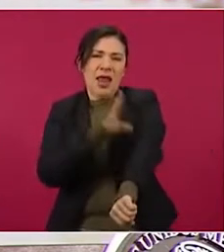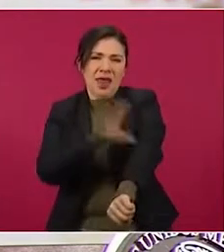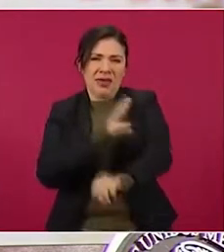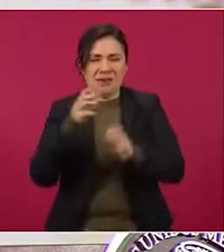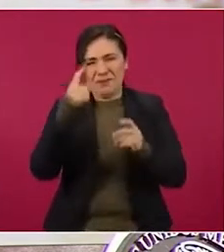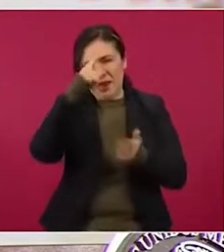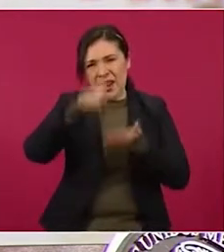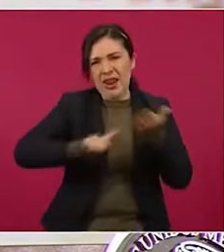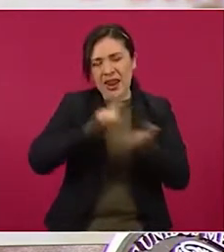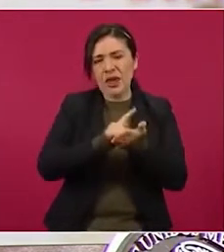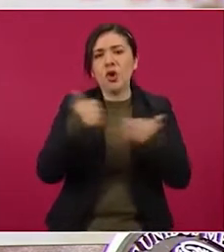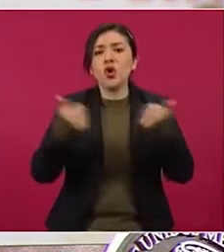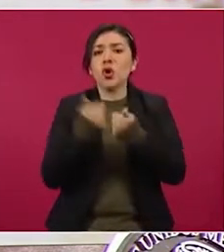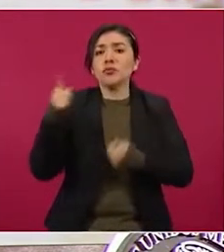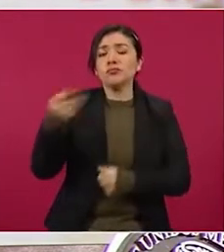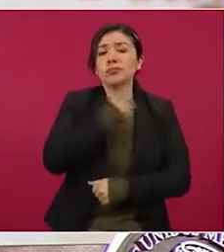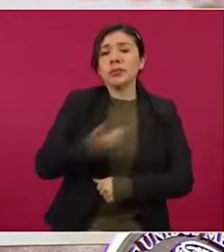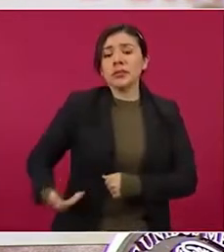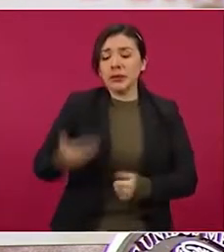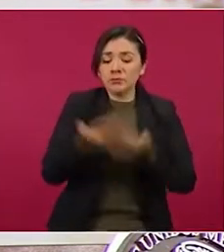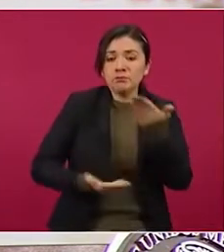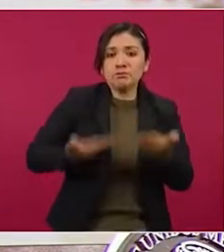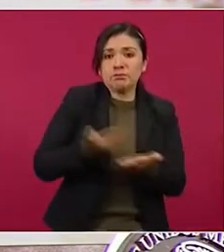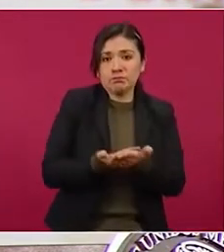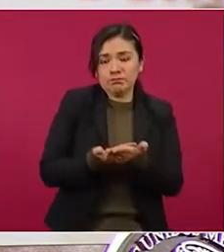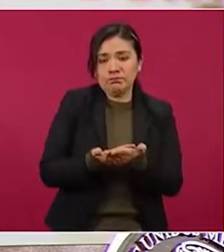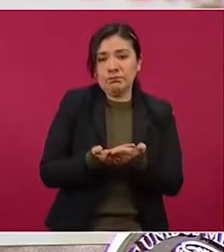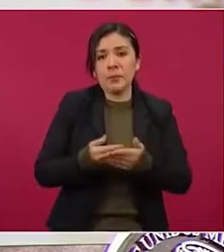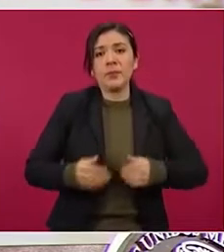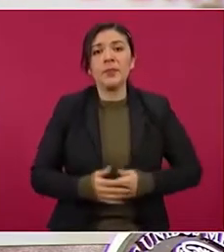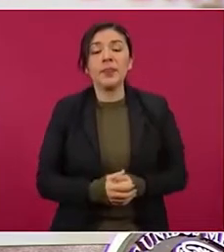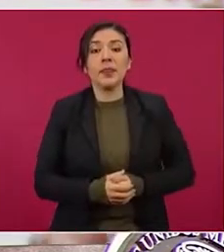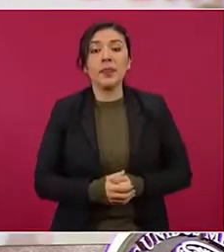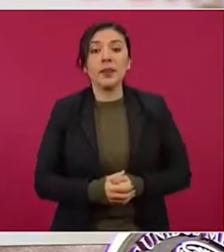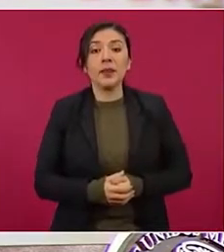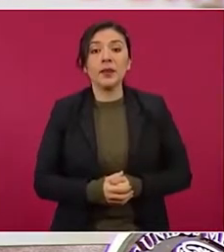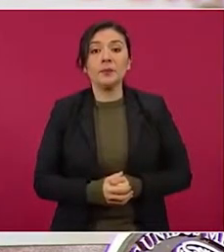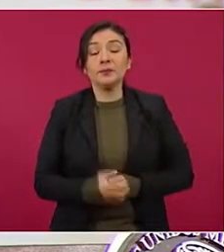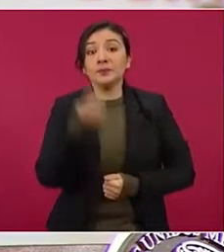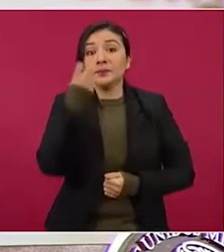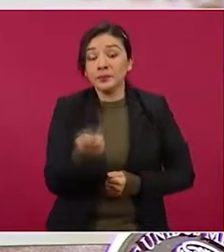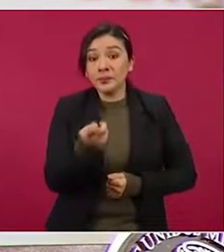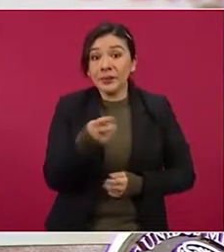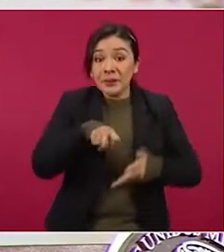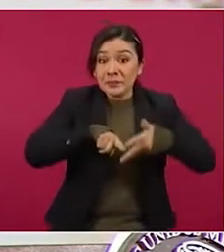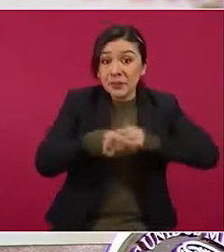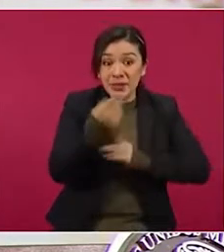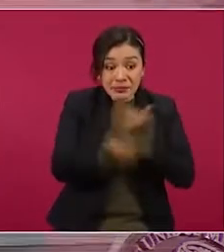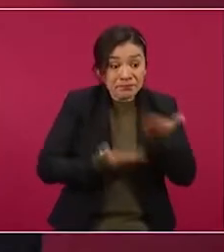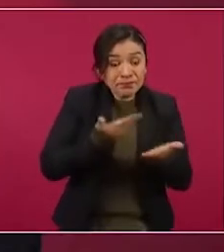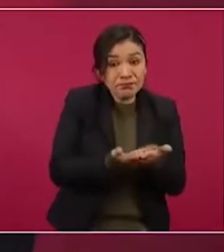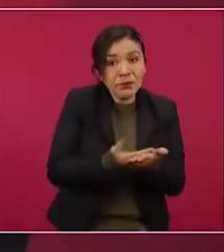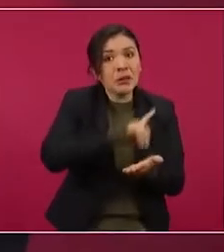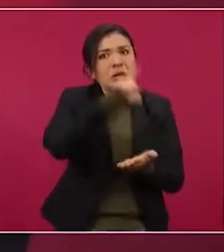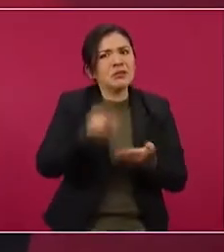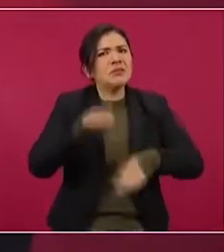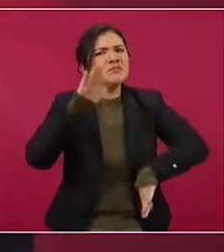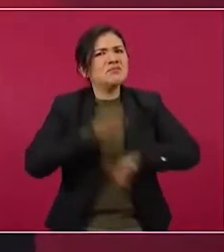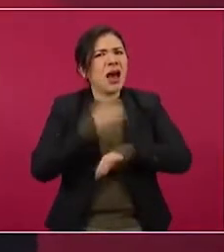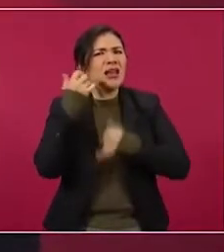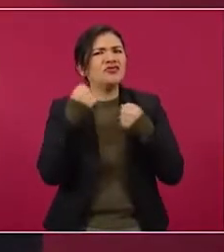propuesta por el presidente Andrés Manuel López Obrador. A partir de este momento arreció la campaña de